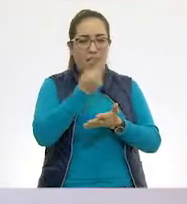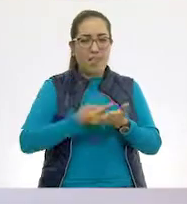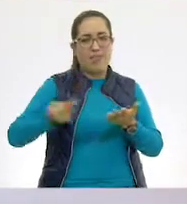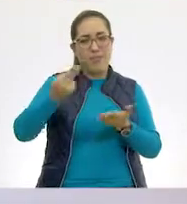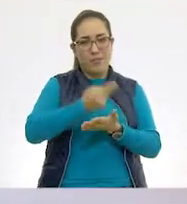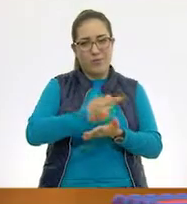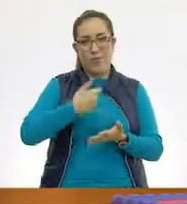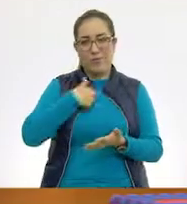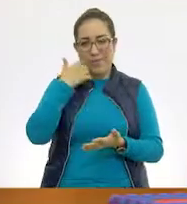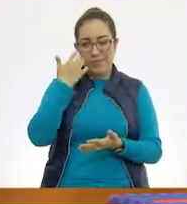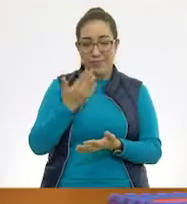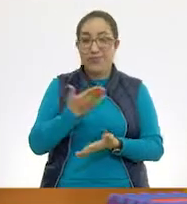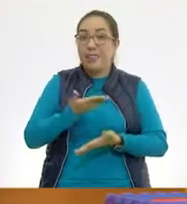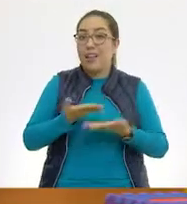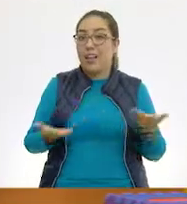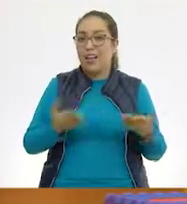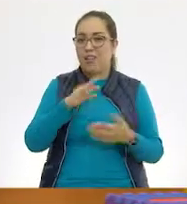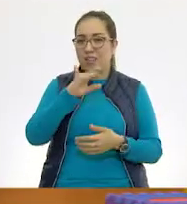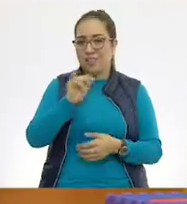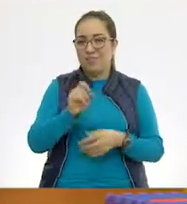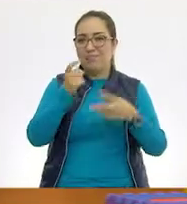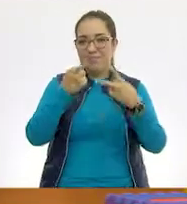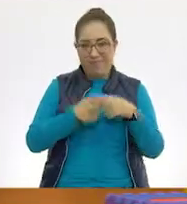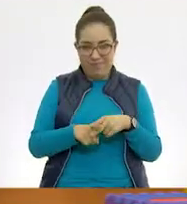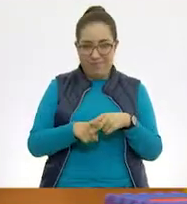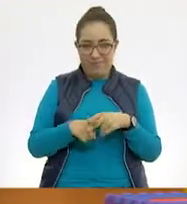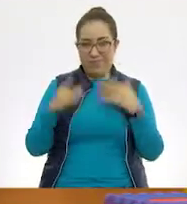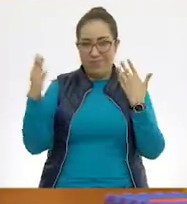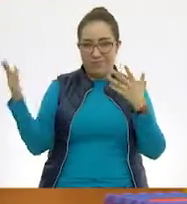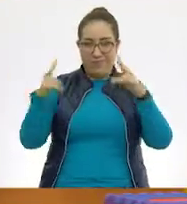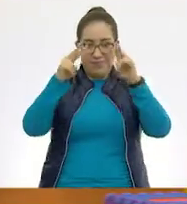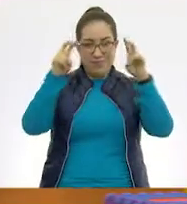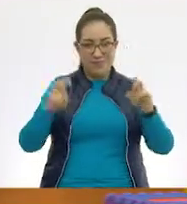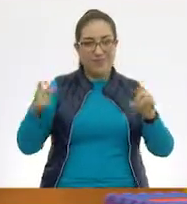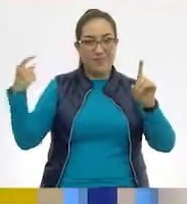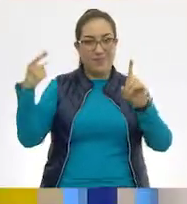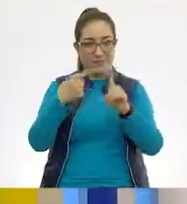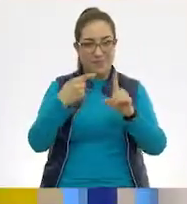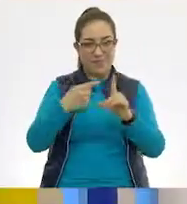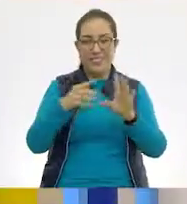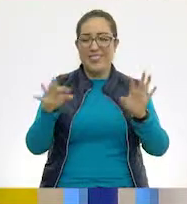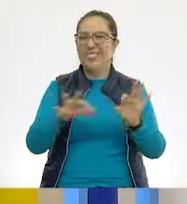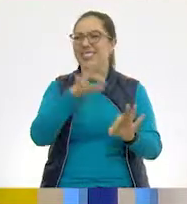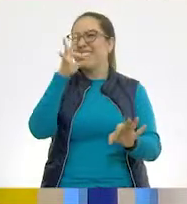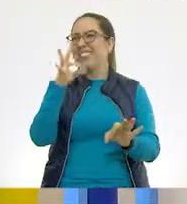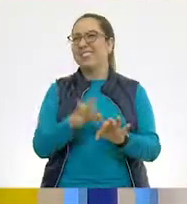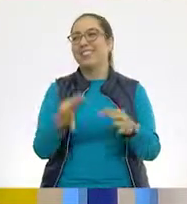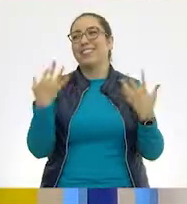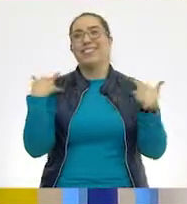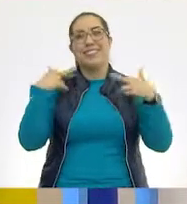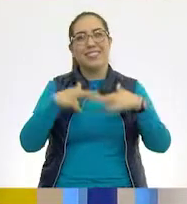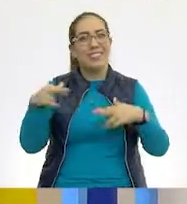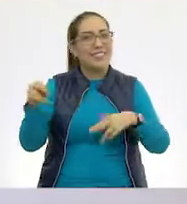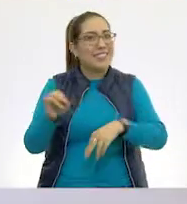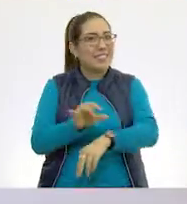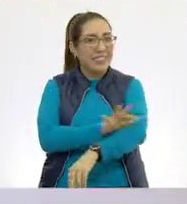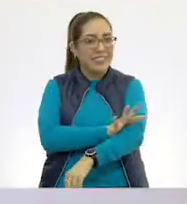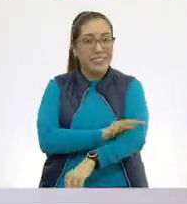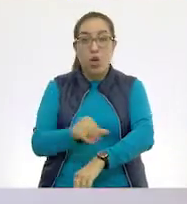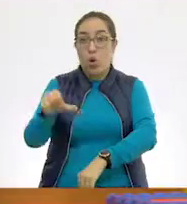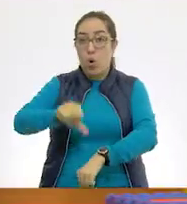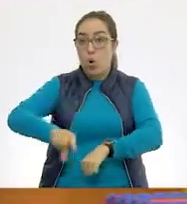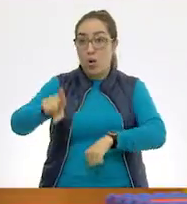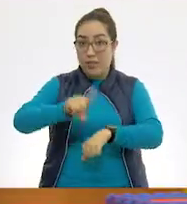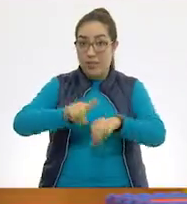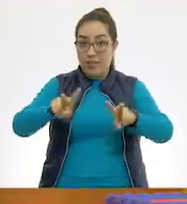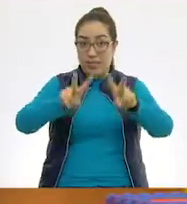parece súper bien. Ahora sí, vamos a empezar con el tema del día de hoy. Perfecto, maestra. ¡Qué emoción! El tema del día